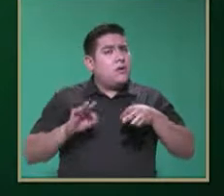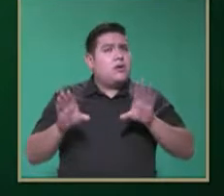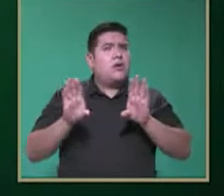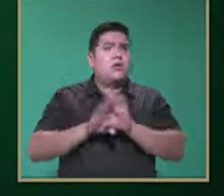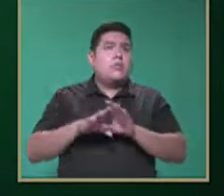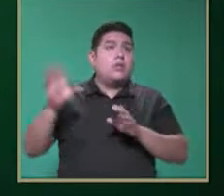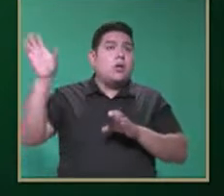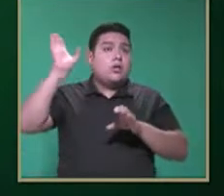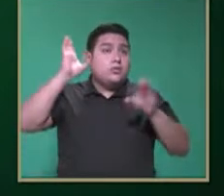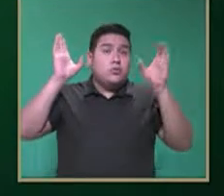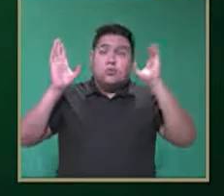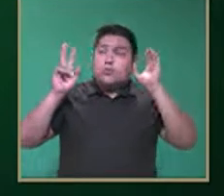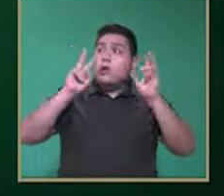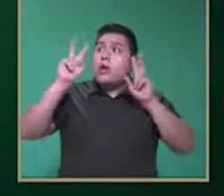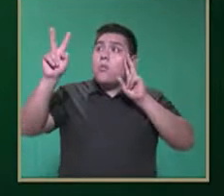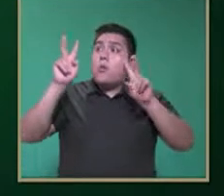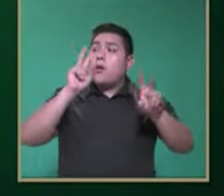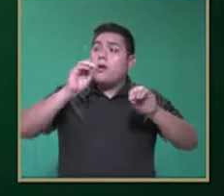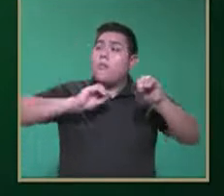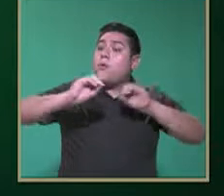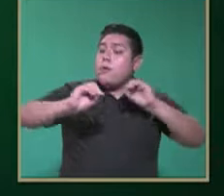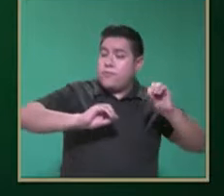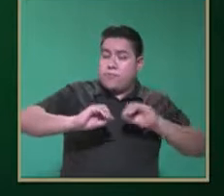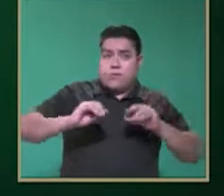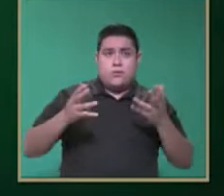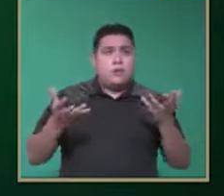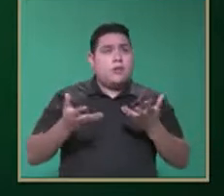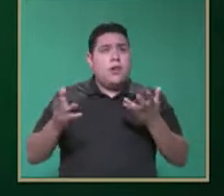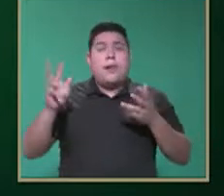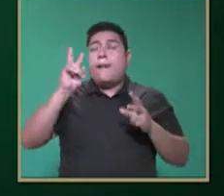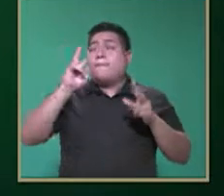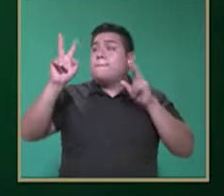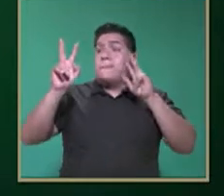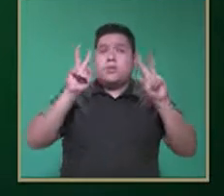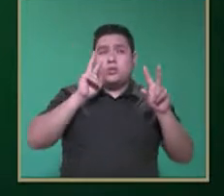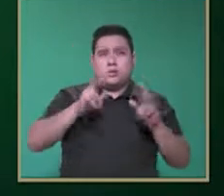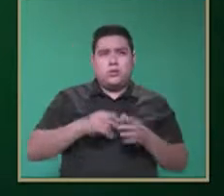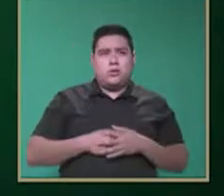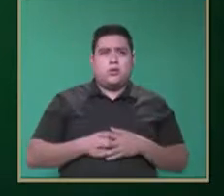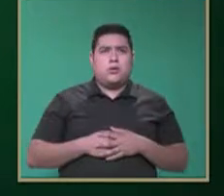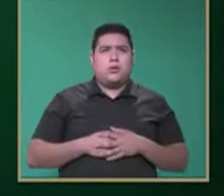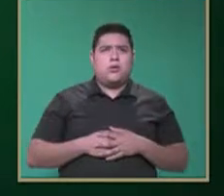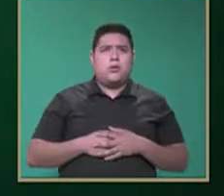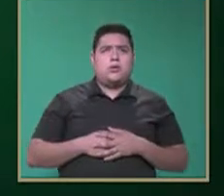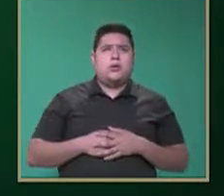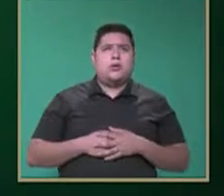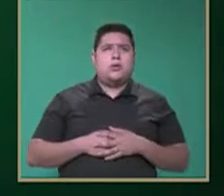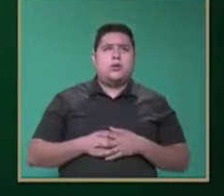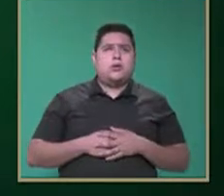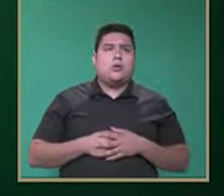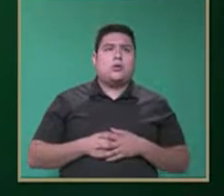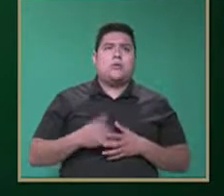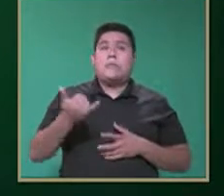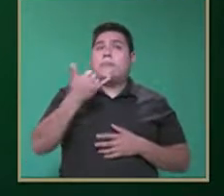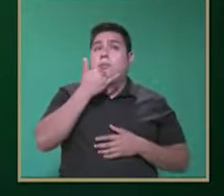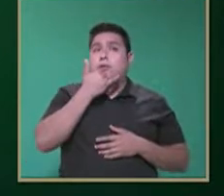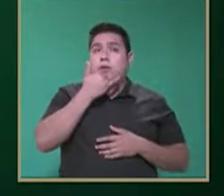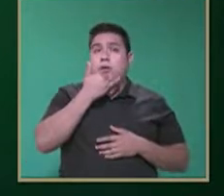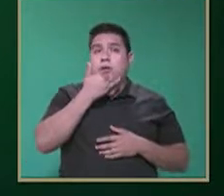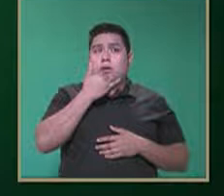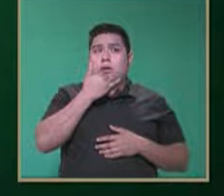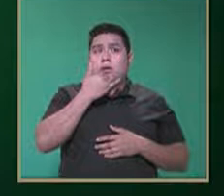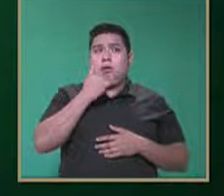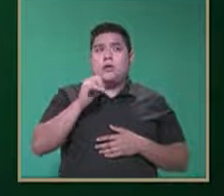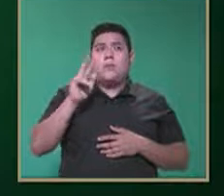auditiva, visual y kinestésica. La visual es percibir los sonidos, perdón, la visual